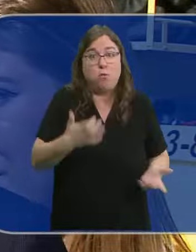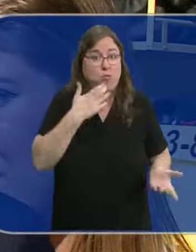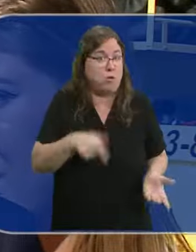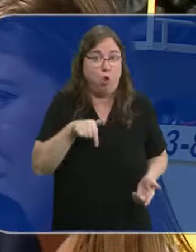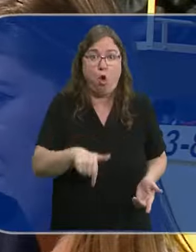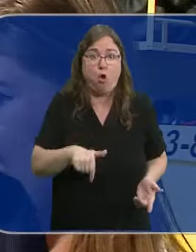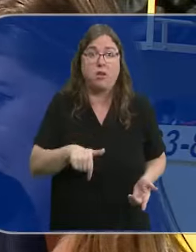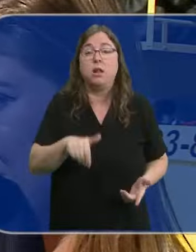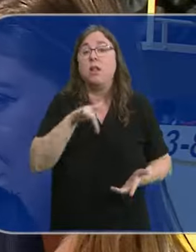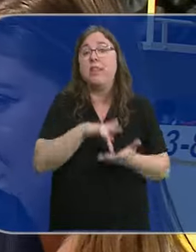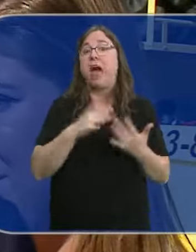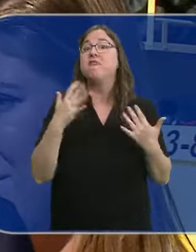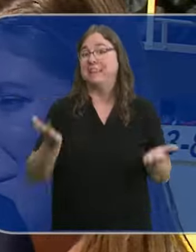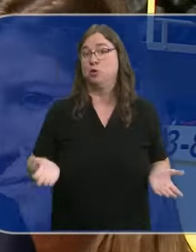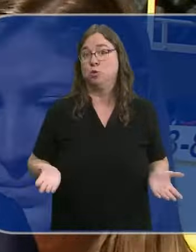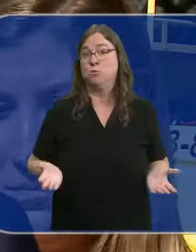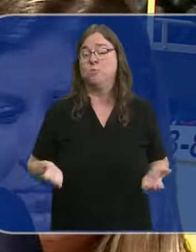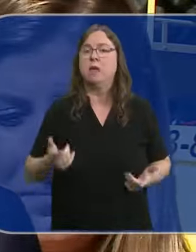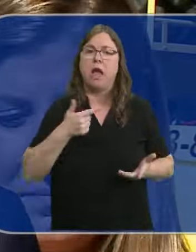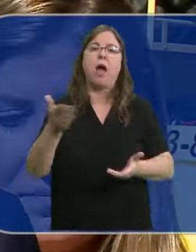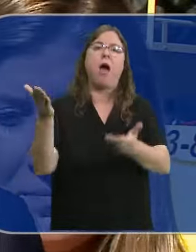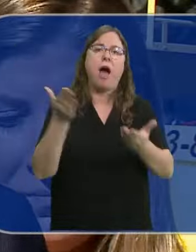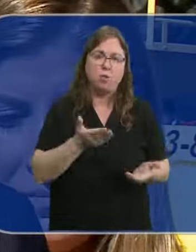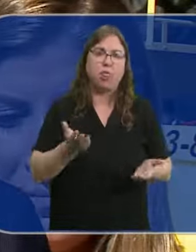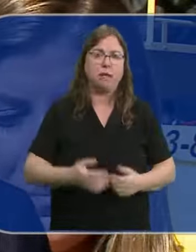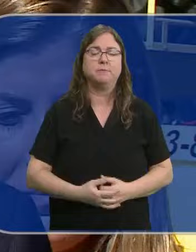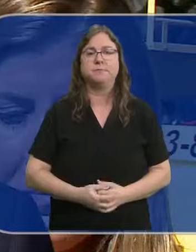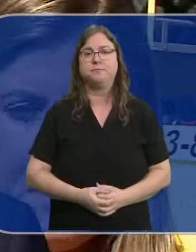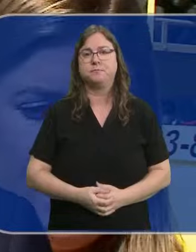mismo, que es un día fresco. Y eso nos ha ayudado mucho.